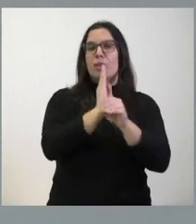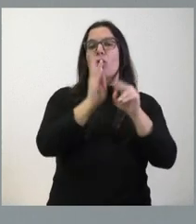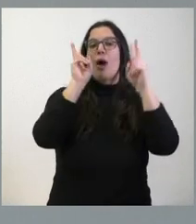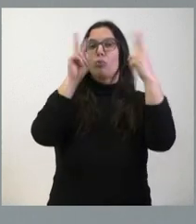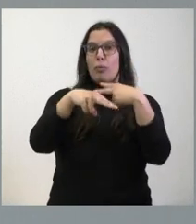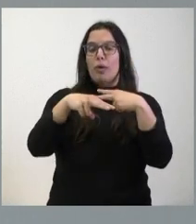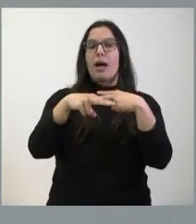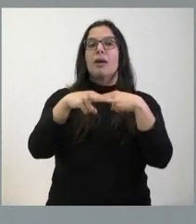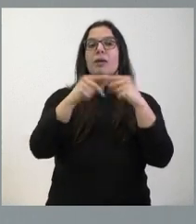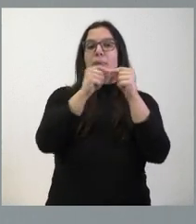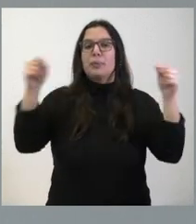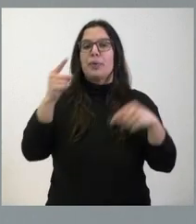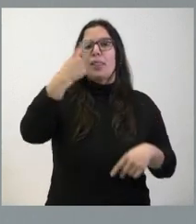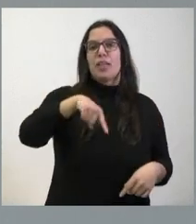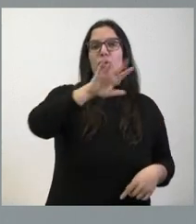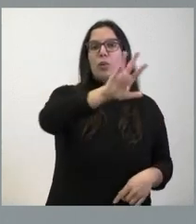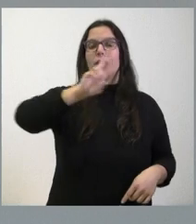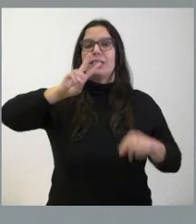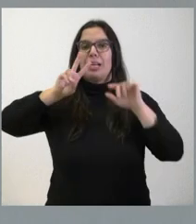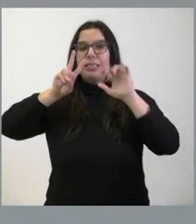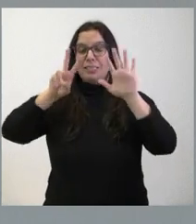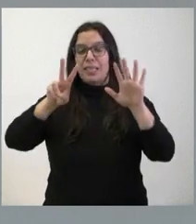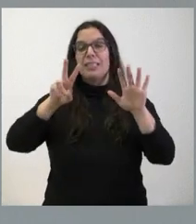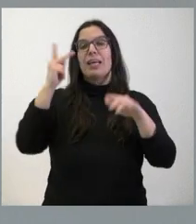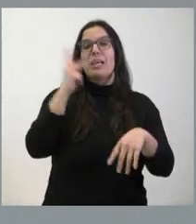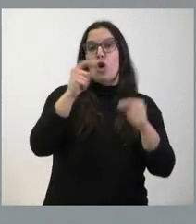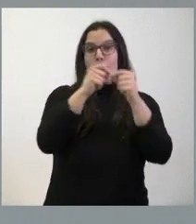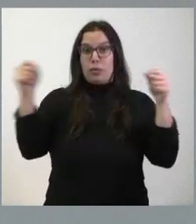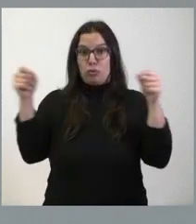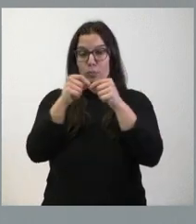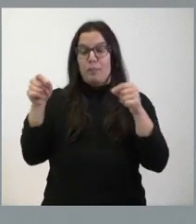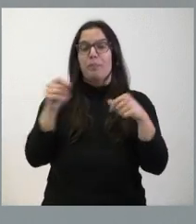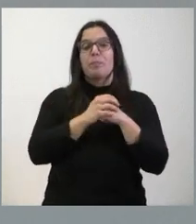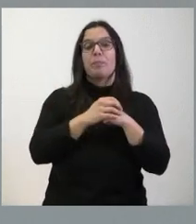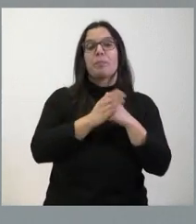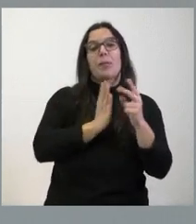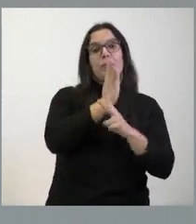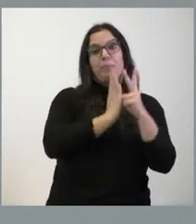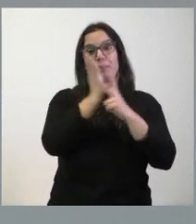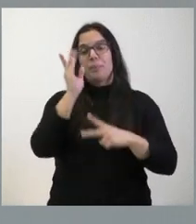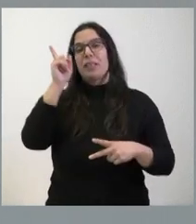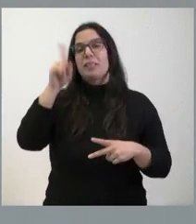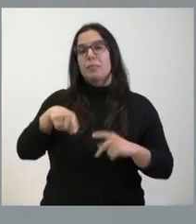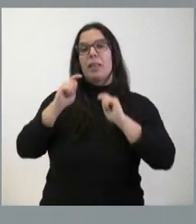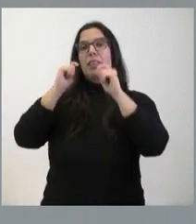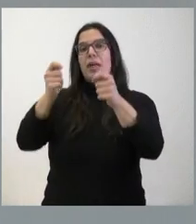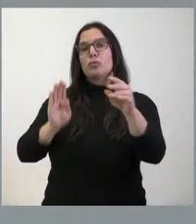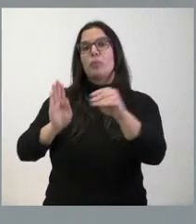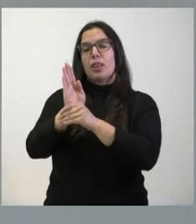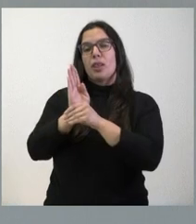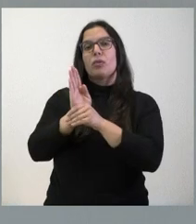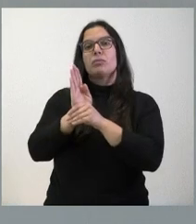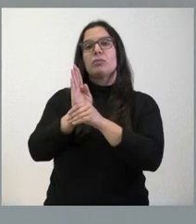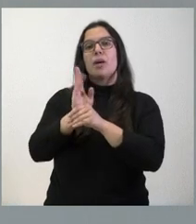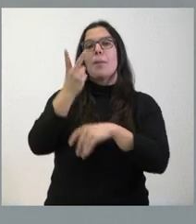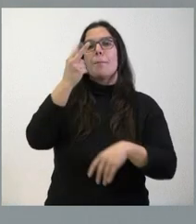con 157 kilómetros de longitud y, por otra parte, la concesión de una subvención de